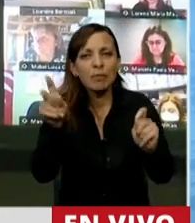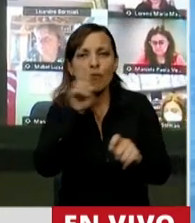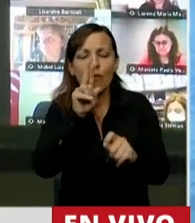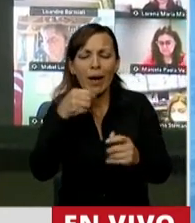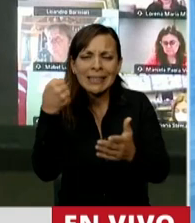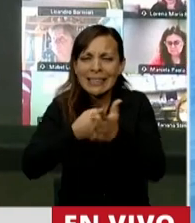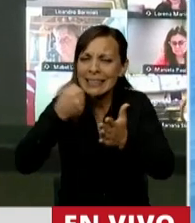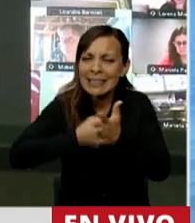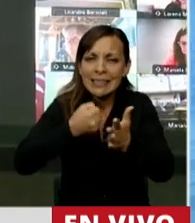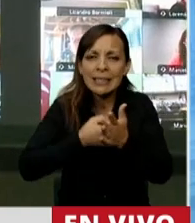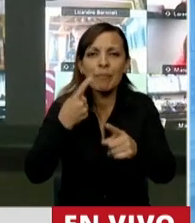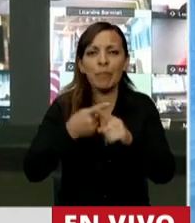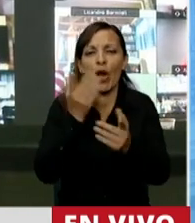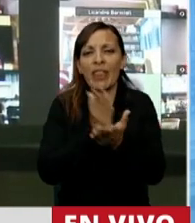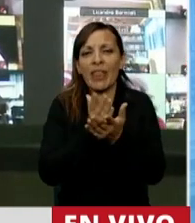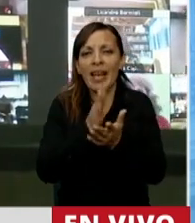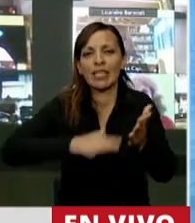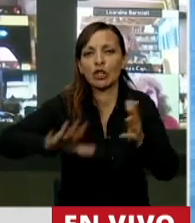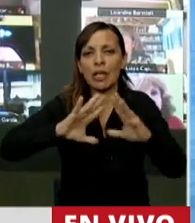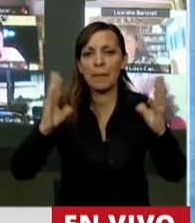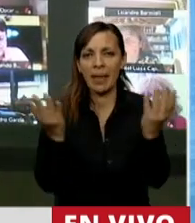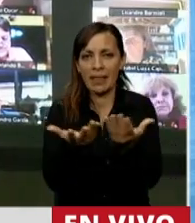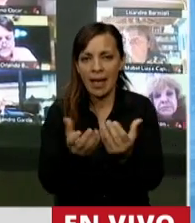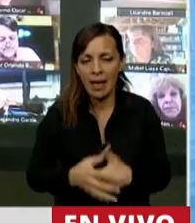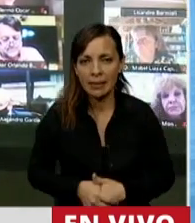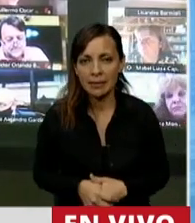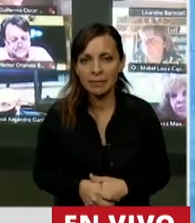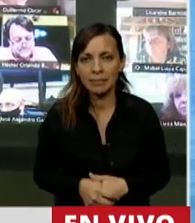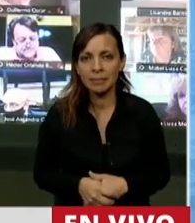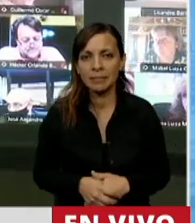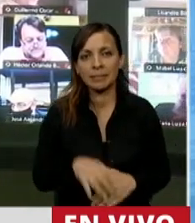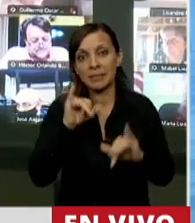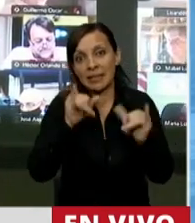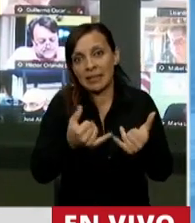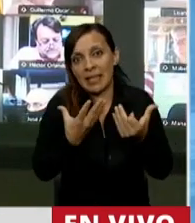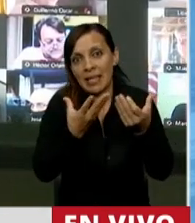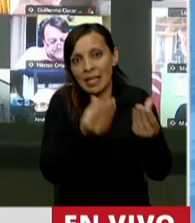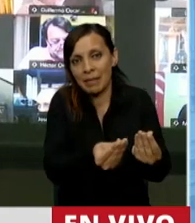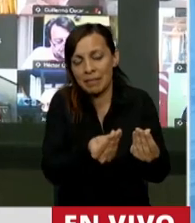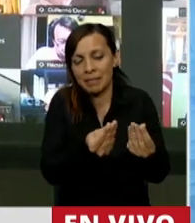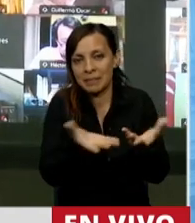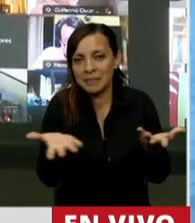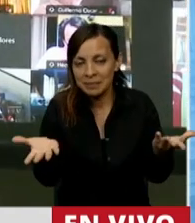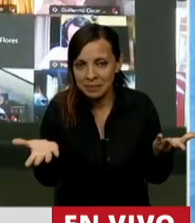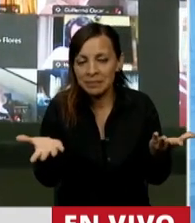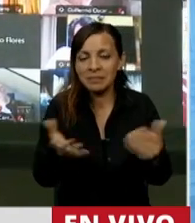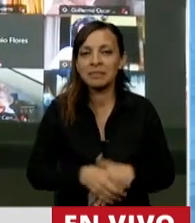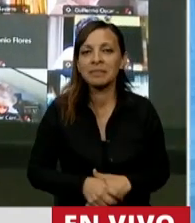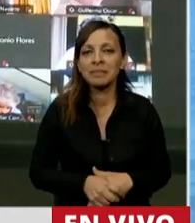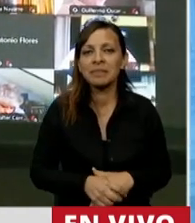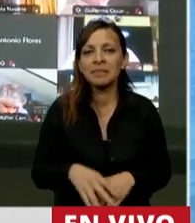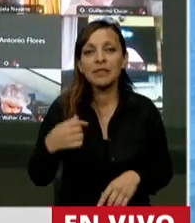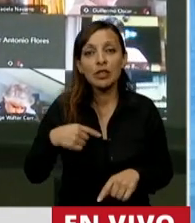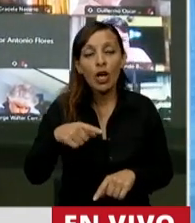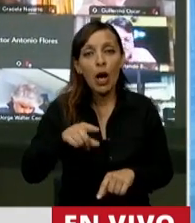luchadora por los derechos ambientales? ¿Cómo no la vamos a acompañar? Hoy vemos que